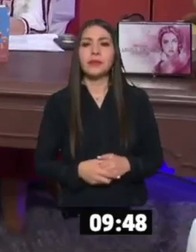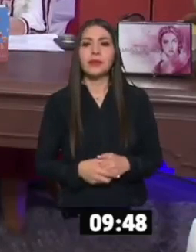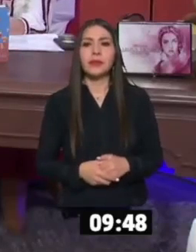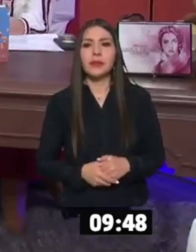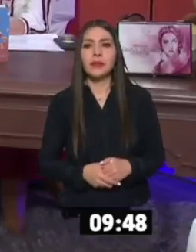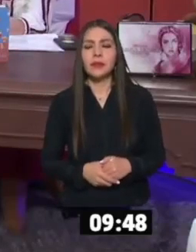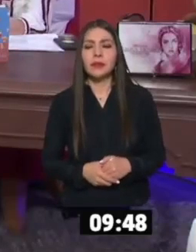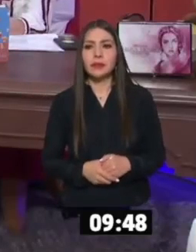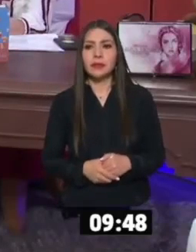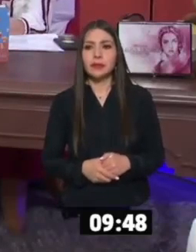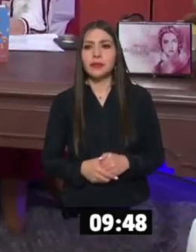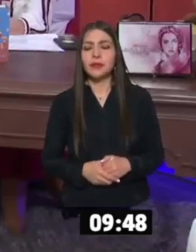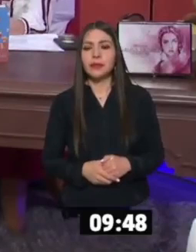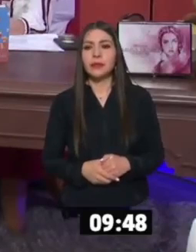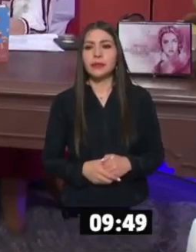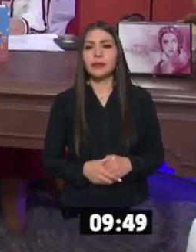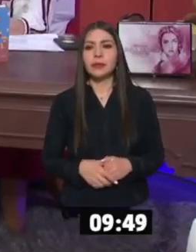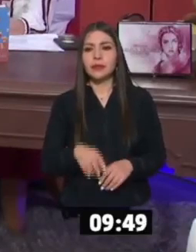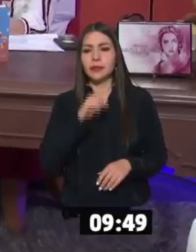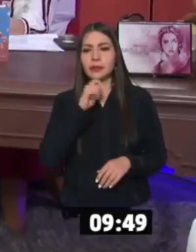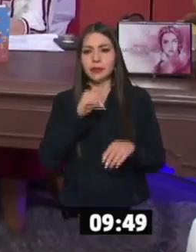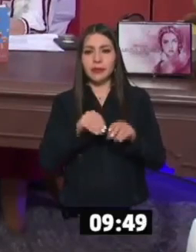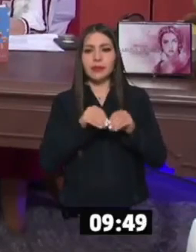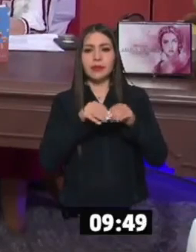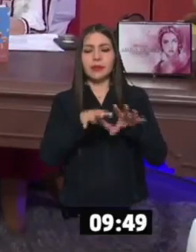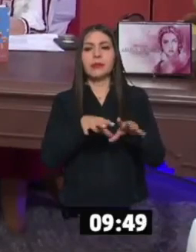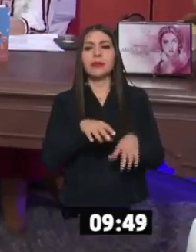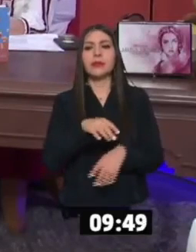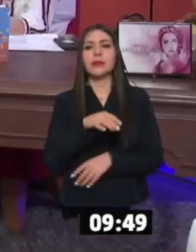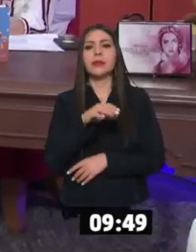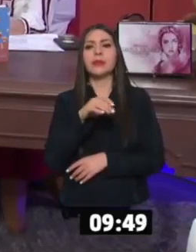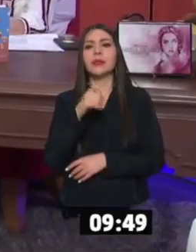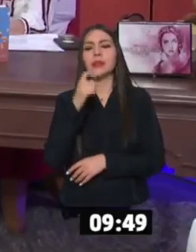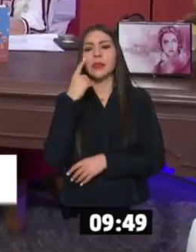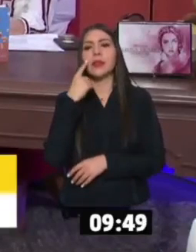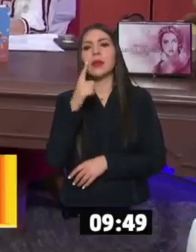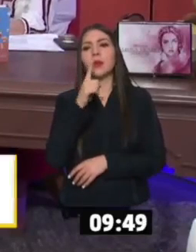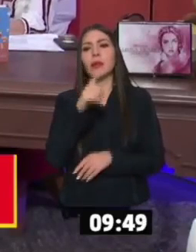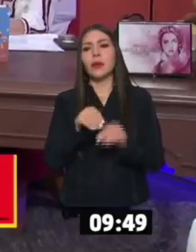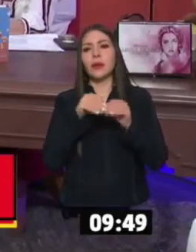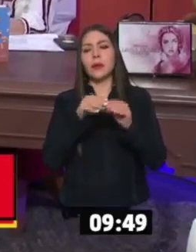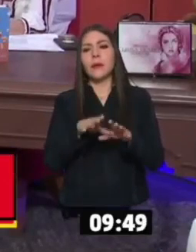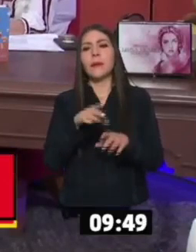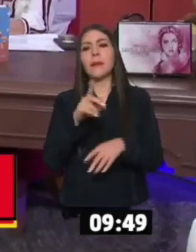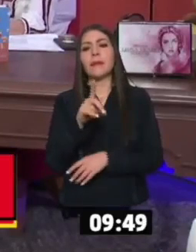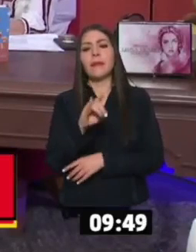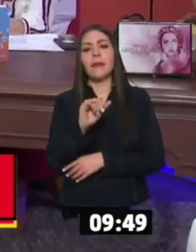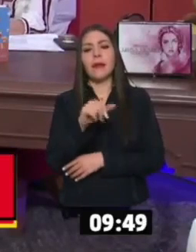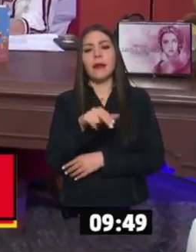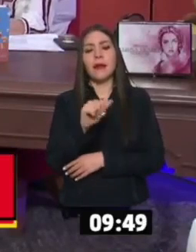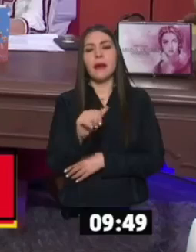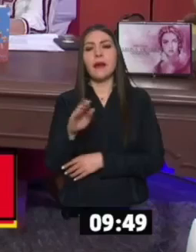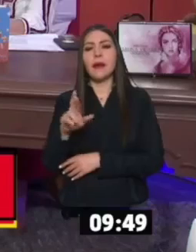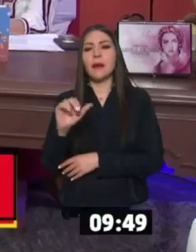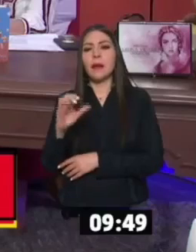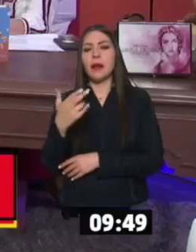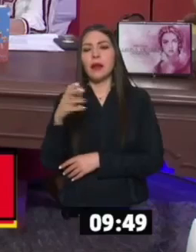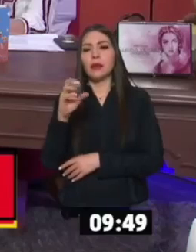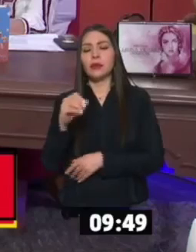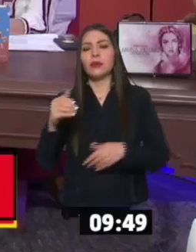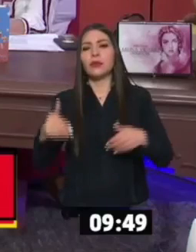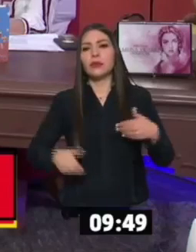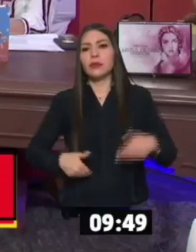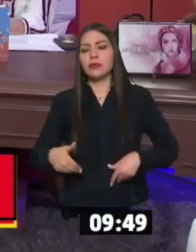entre Villa y Una Mujer Desnuda de Sabina Berman. qué bonitito. Diana Bracho y Chucho